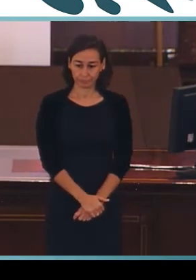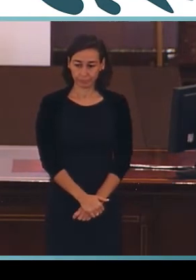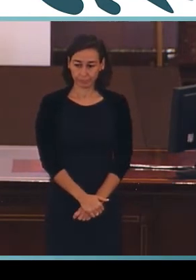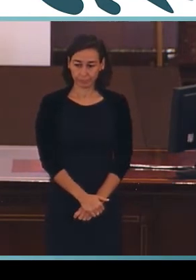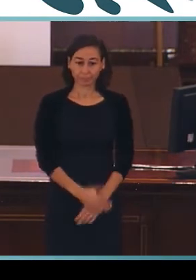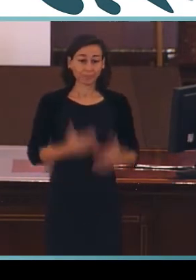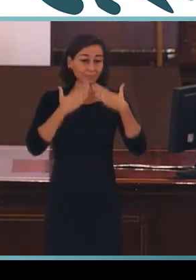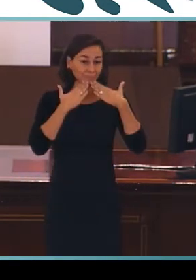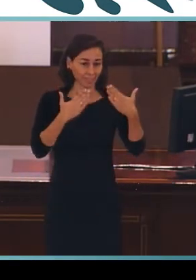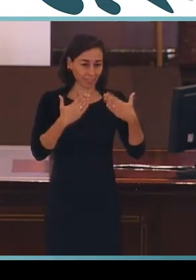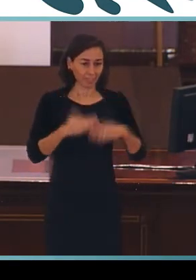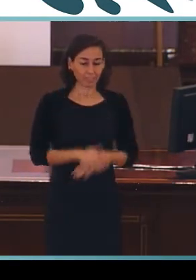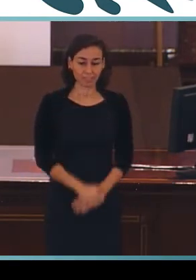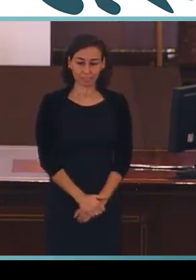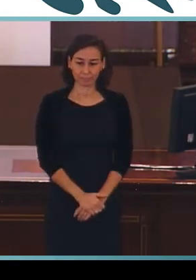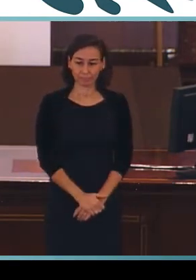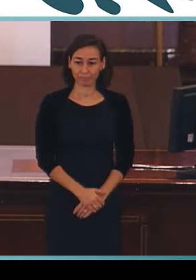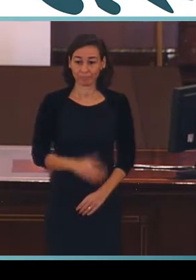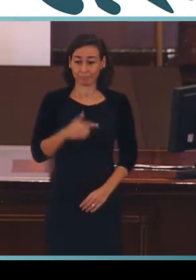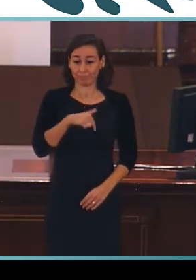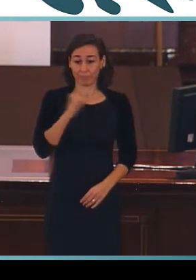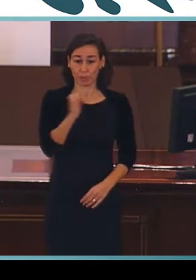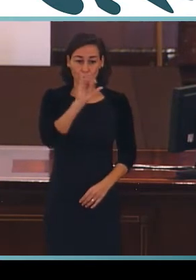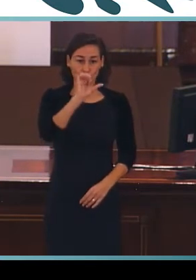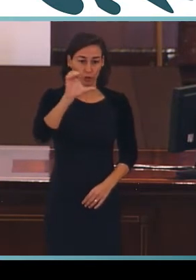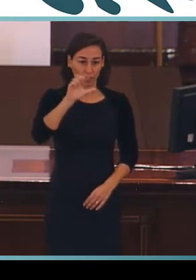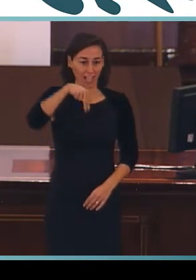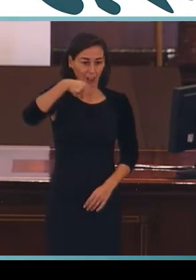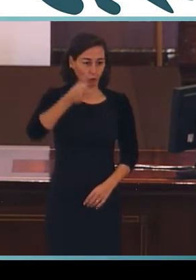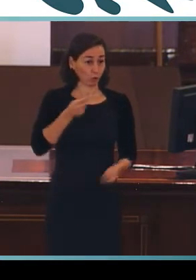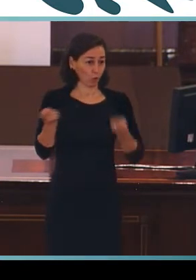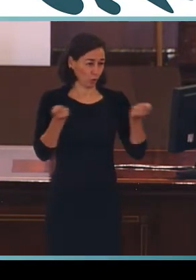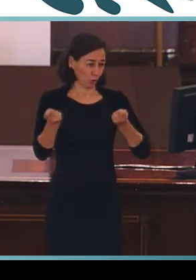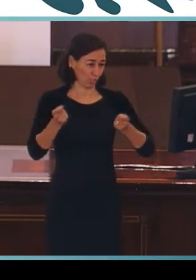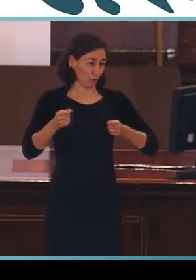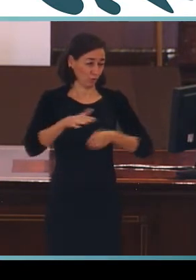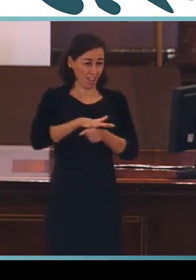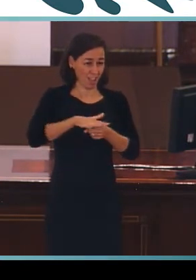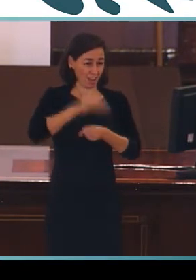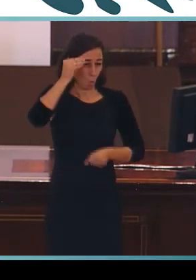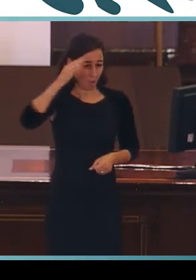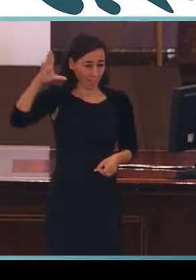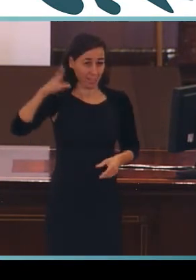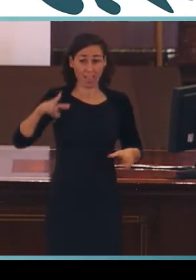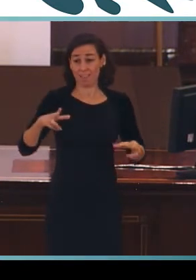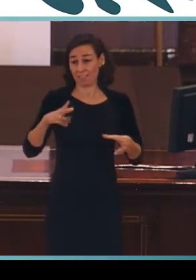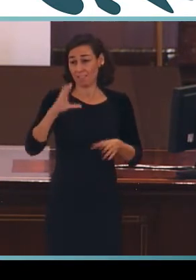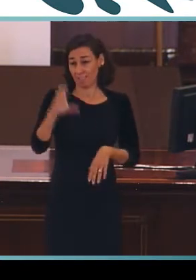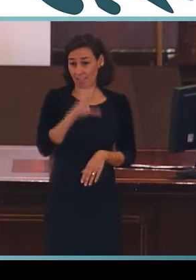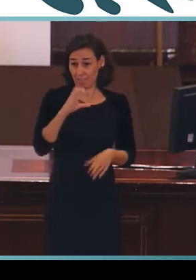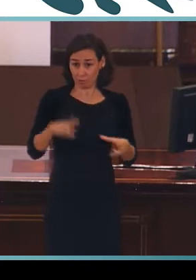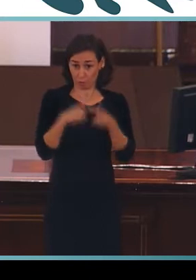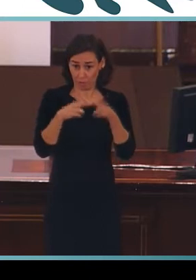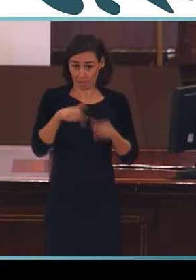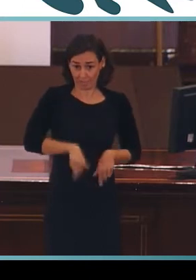Muchísimas gracias. Querido José Antonio, coordinador del área de Humanidad y Ciencias Sociales del CSIC,